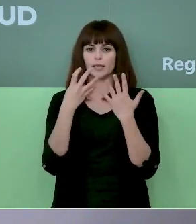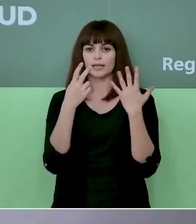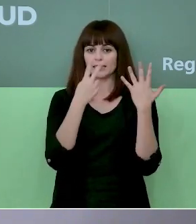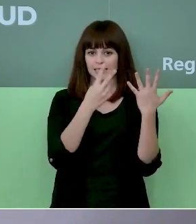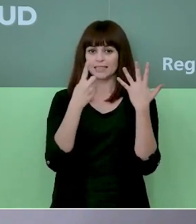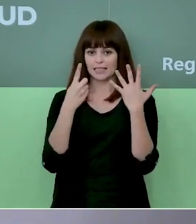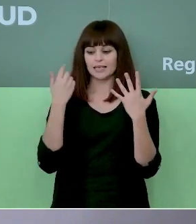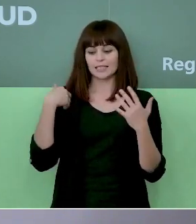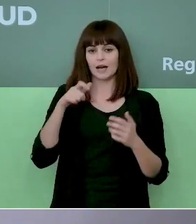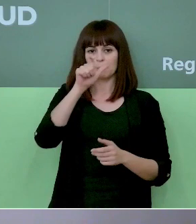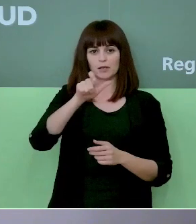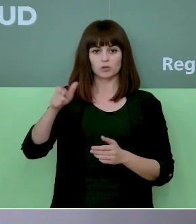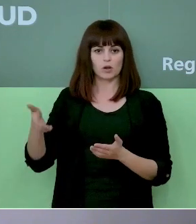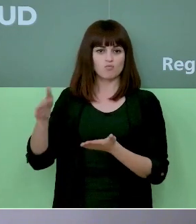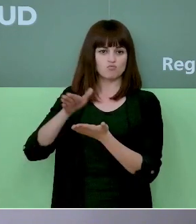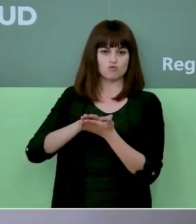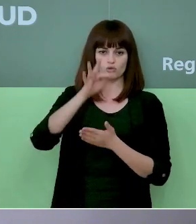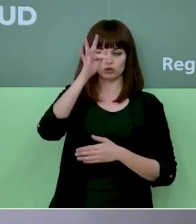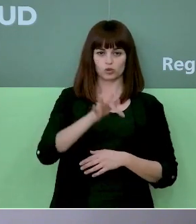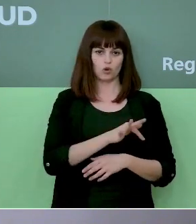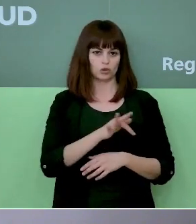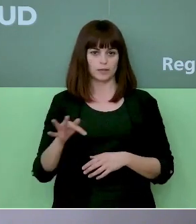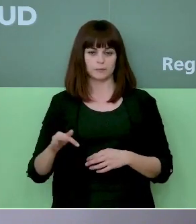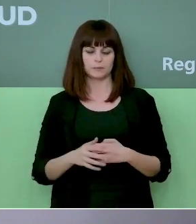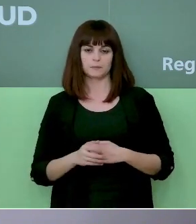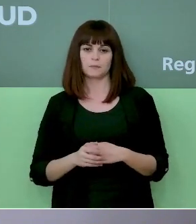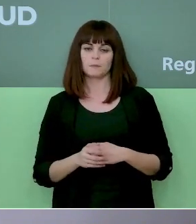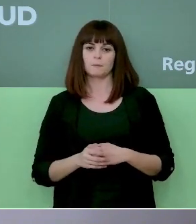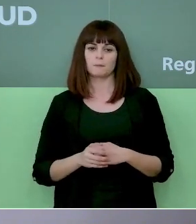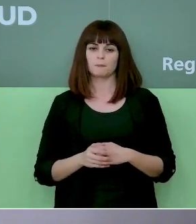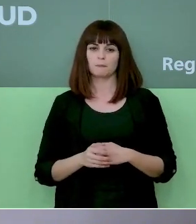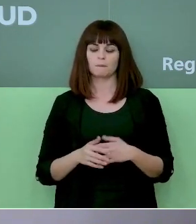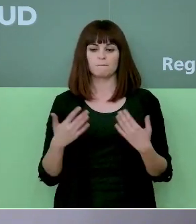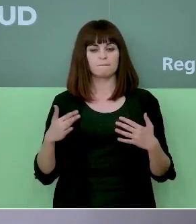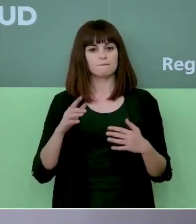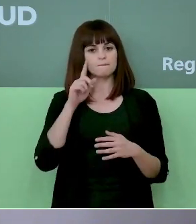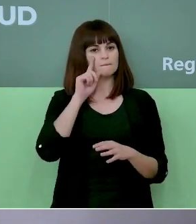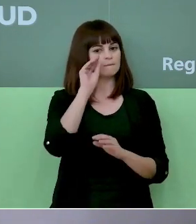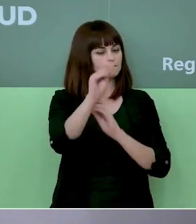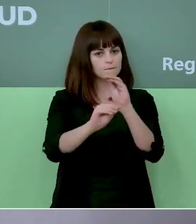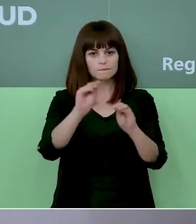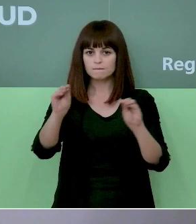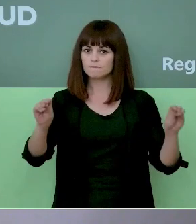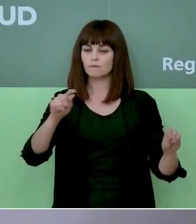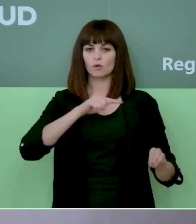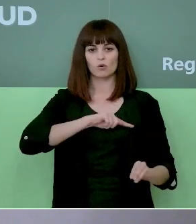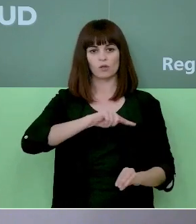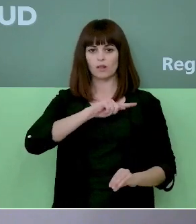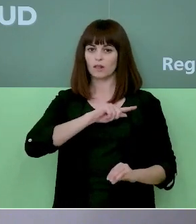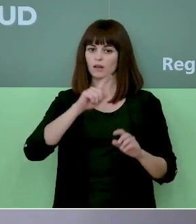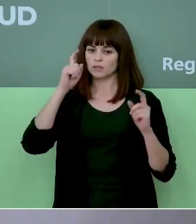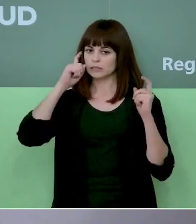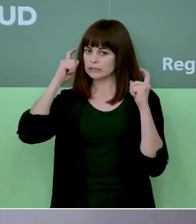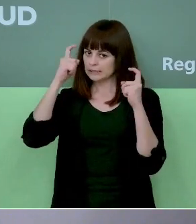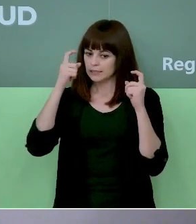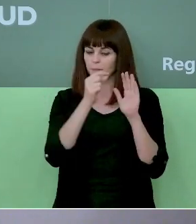de personas fallecidas en la región a causa de la pandemia. Una cifra que es una llamada de atención y de cala conciencia para reforzar